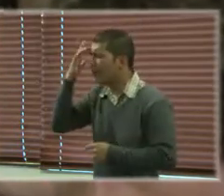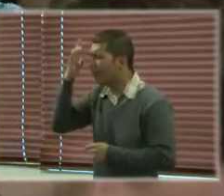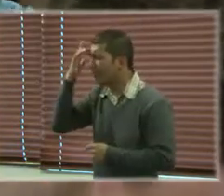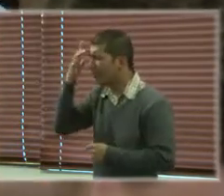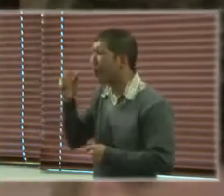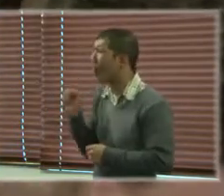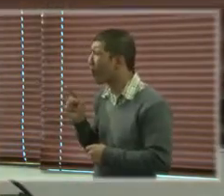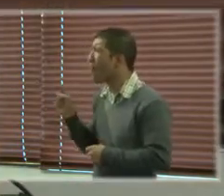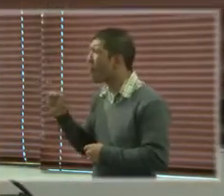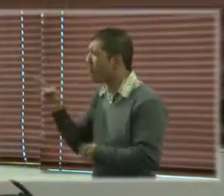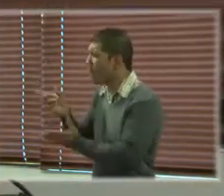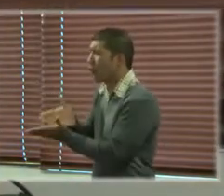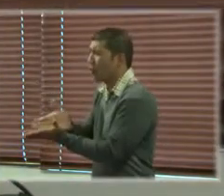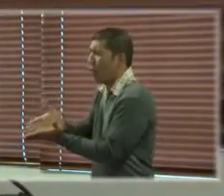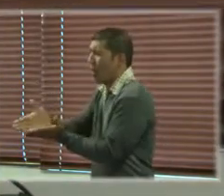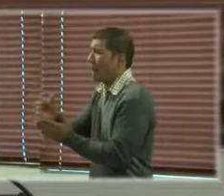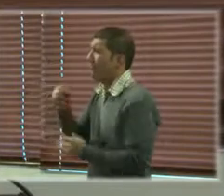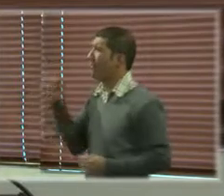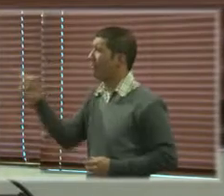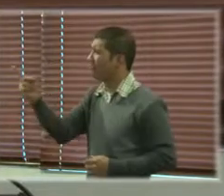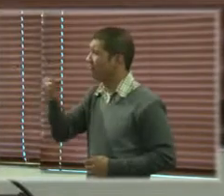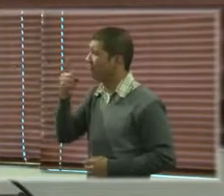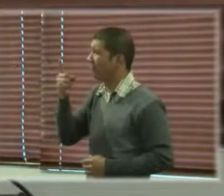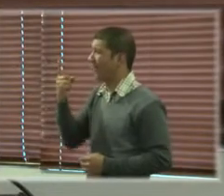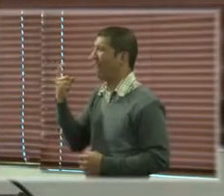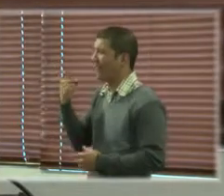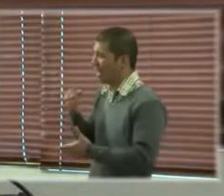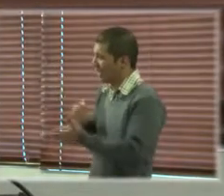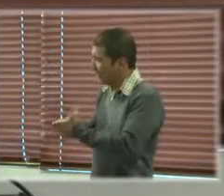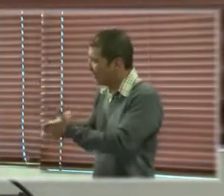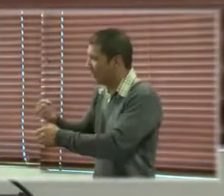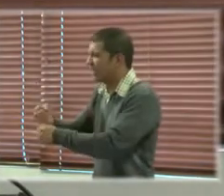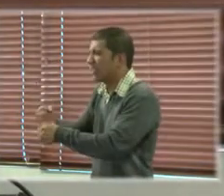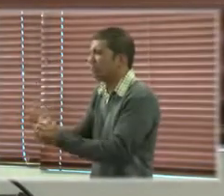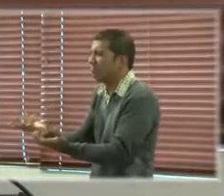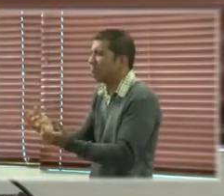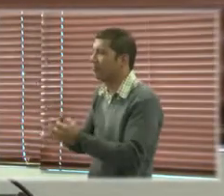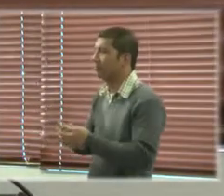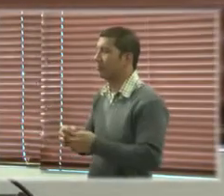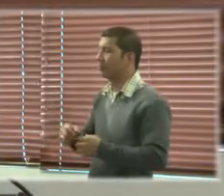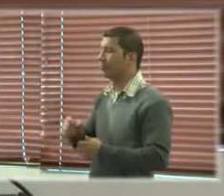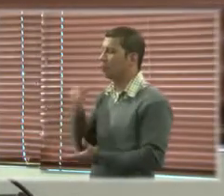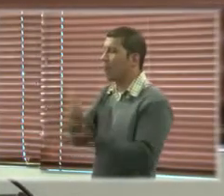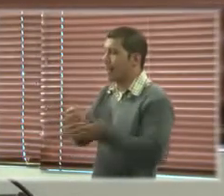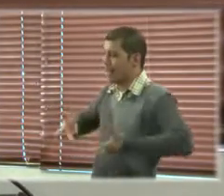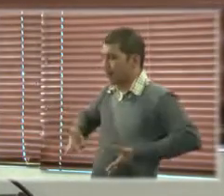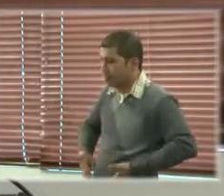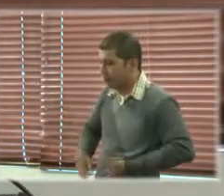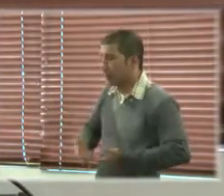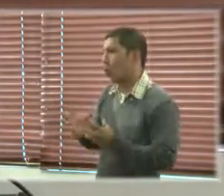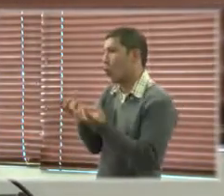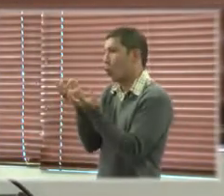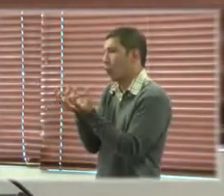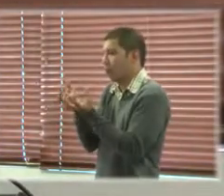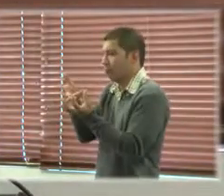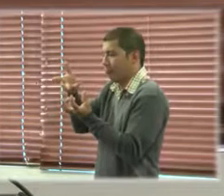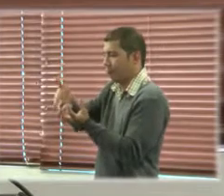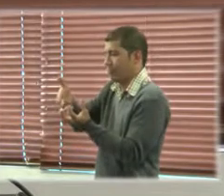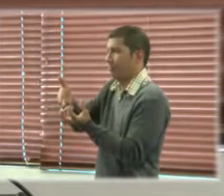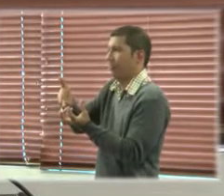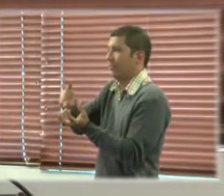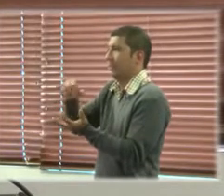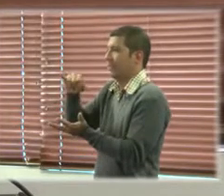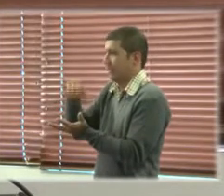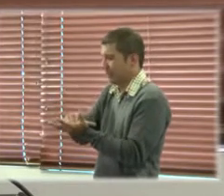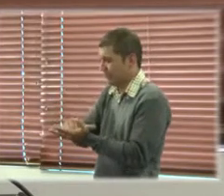todavía es un tema poco trabajado en general y es un tema muy importante que es